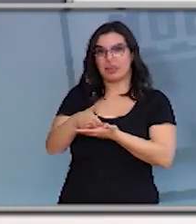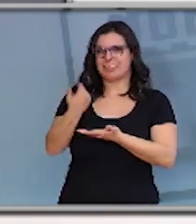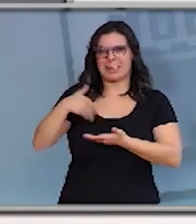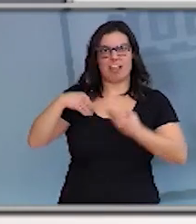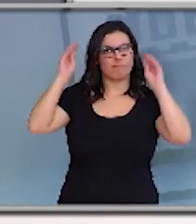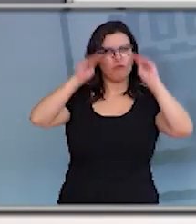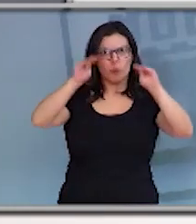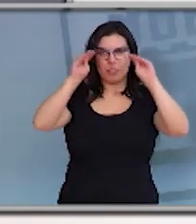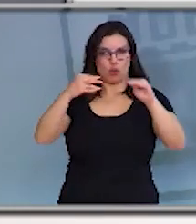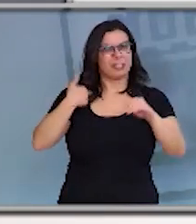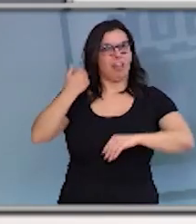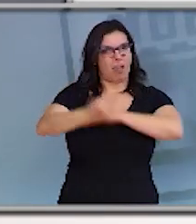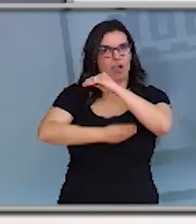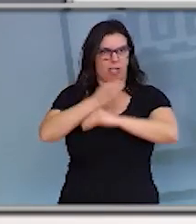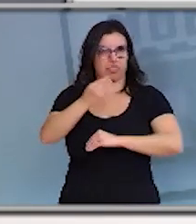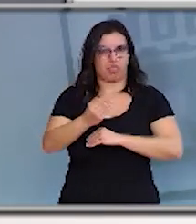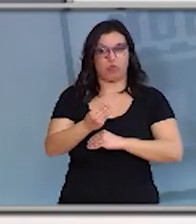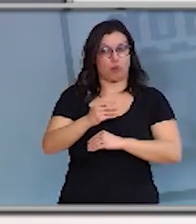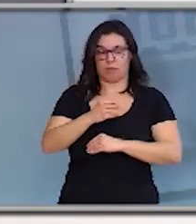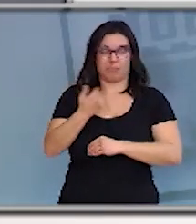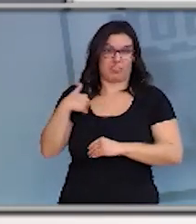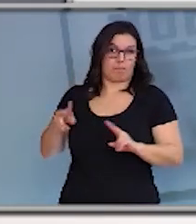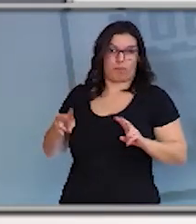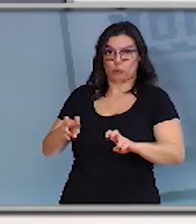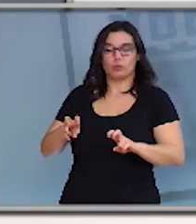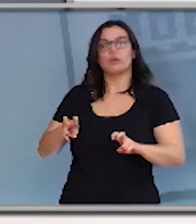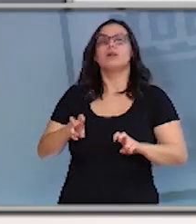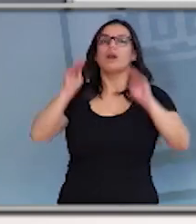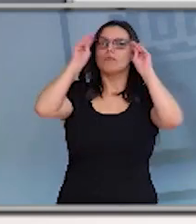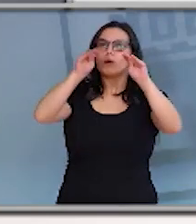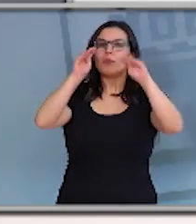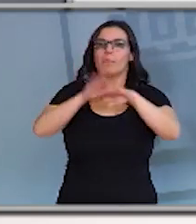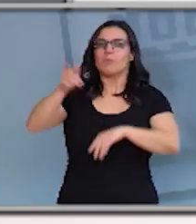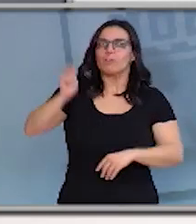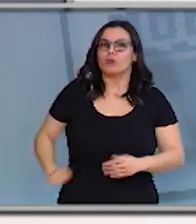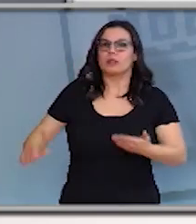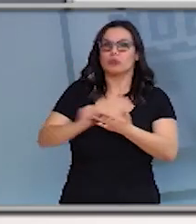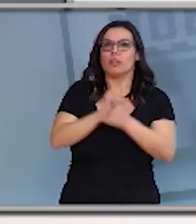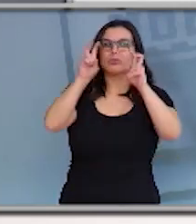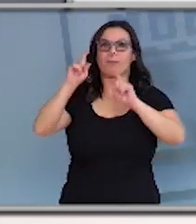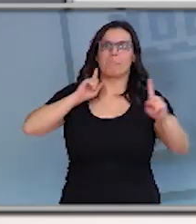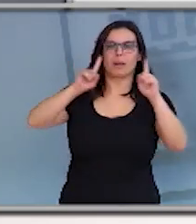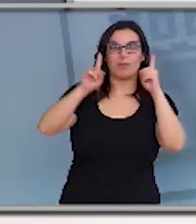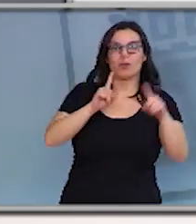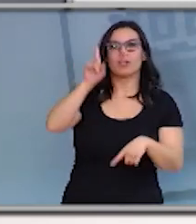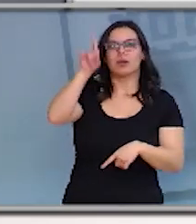e já se está realizando desde o momento 1 para todos os profesionales en prevención e manejo de pacientes con COVID